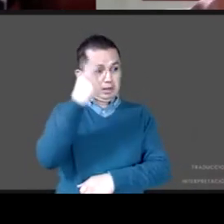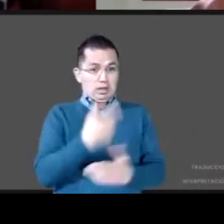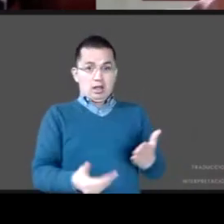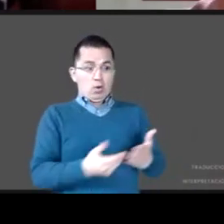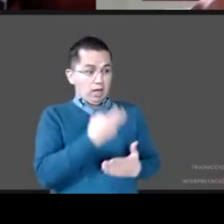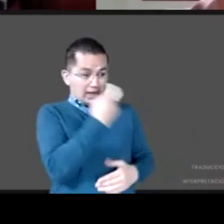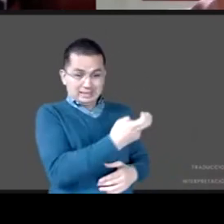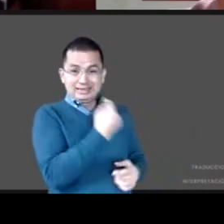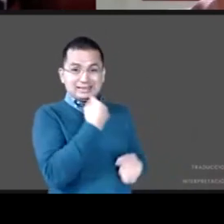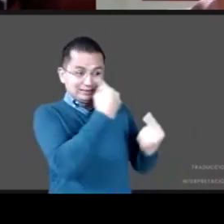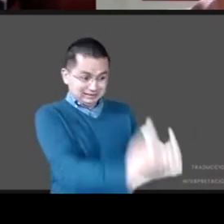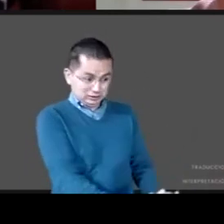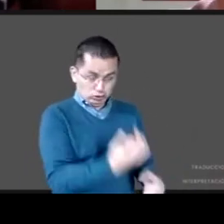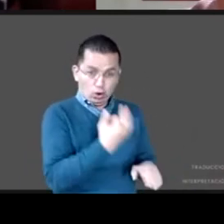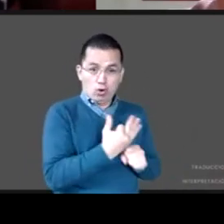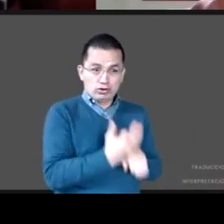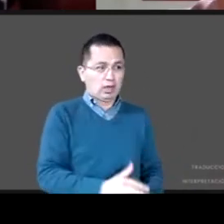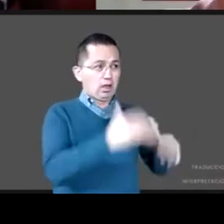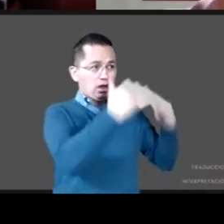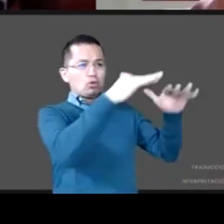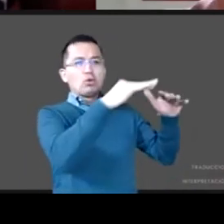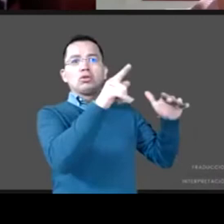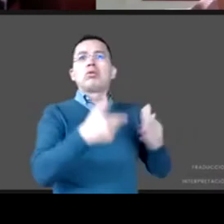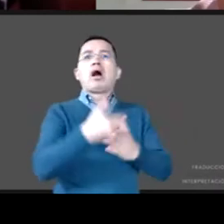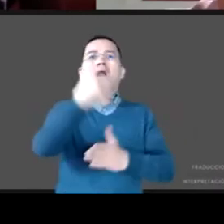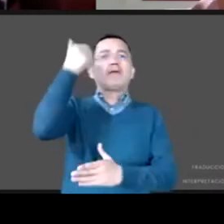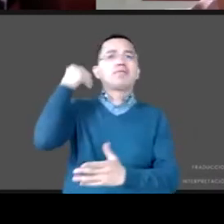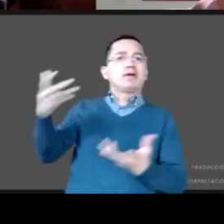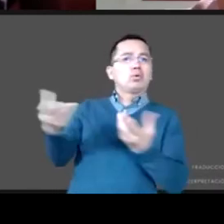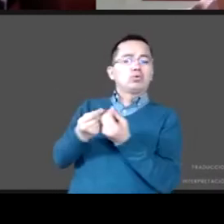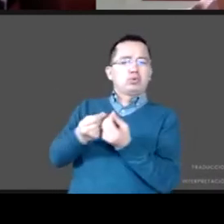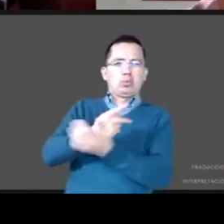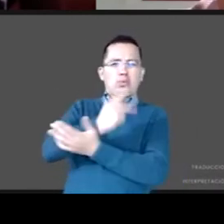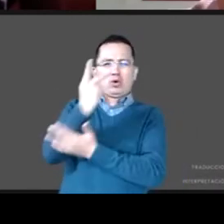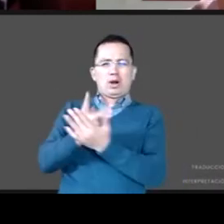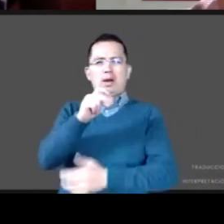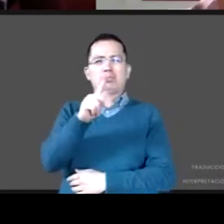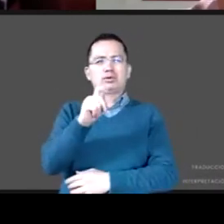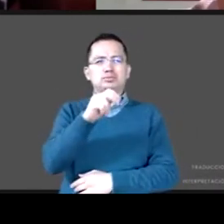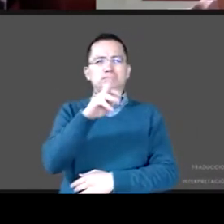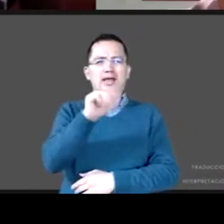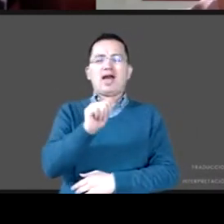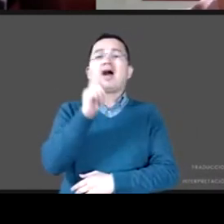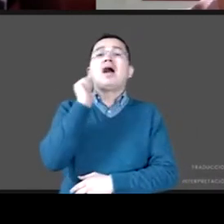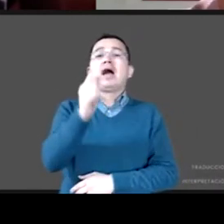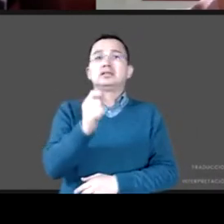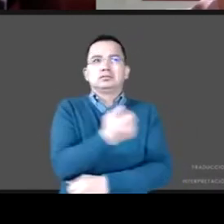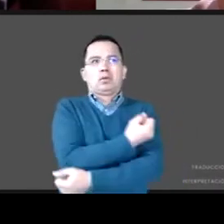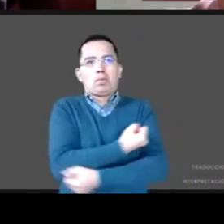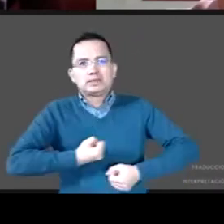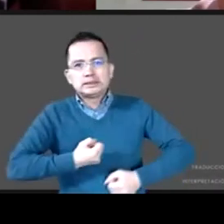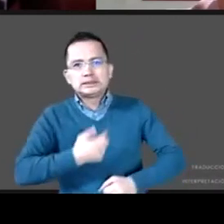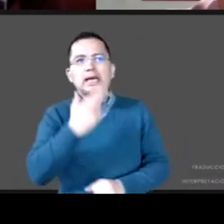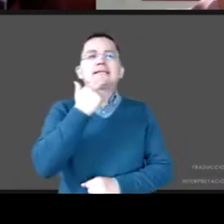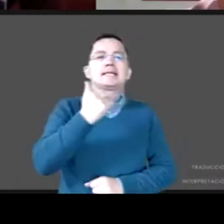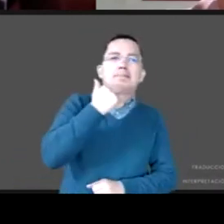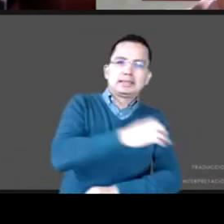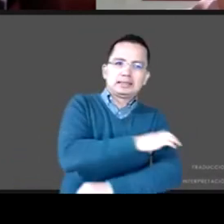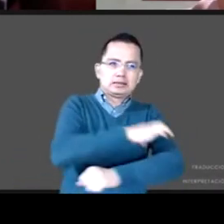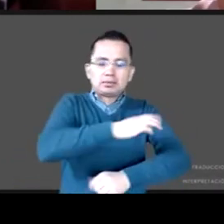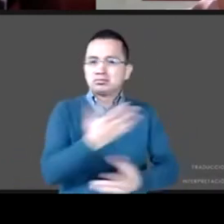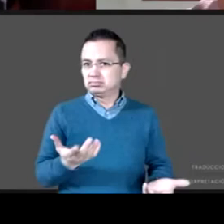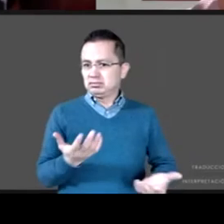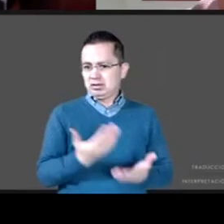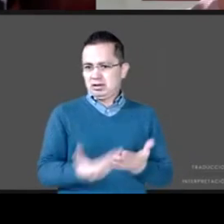Prospera que hoy tiene siendo adultos esta enorme realidad de 7 de cada 10 8 de cada 10 con obesidad y